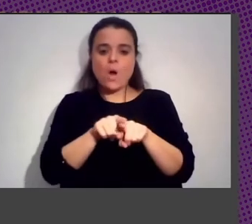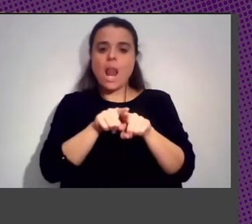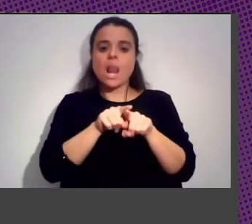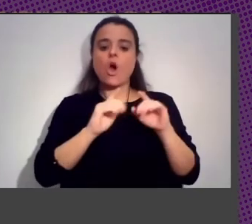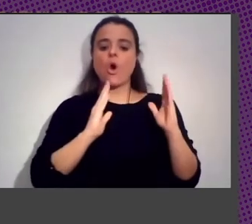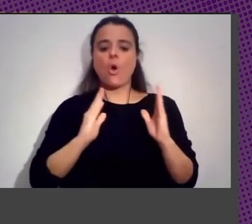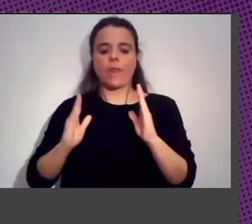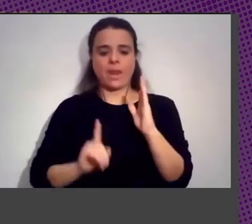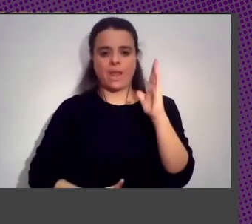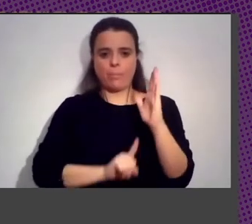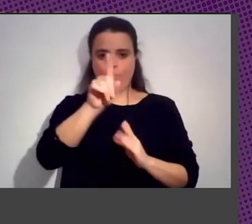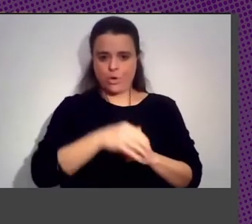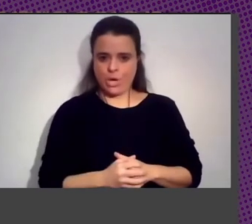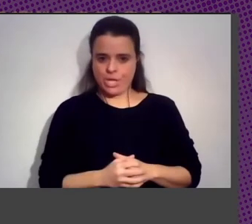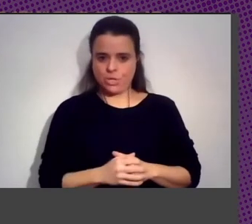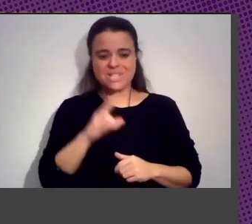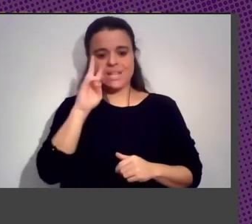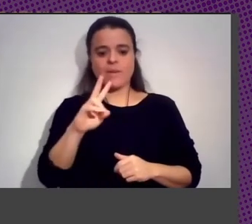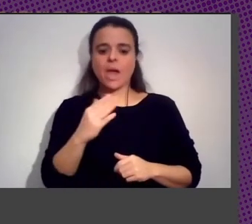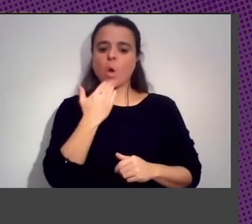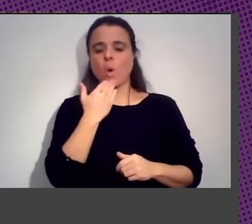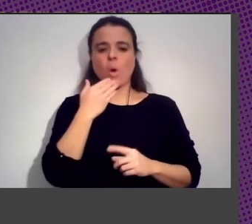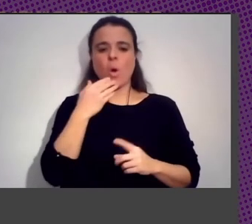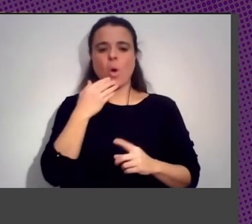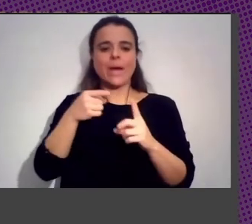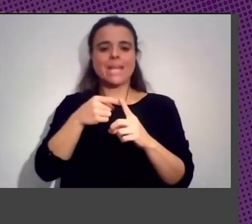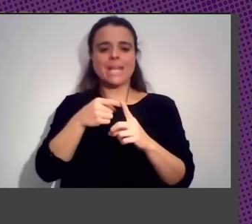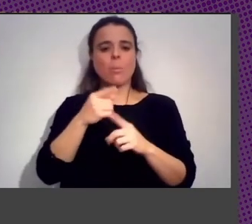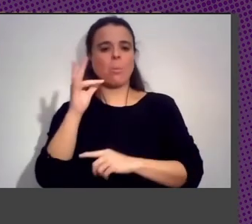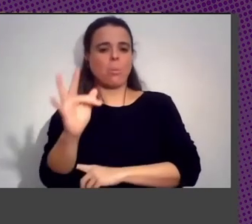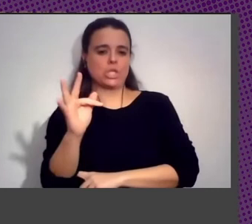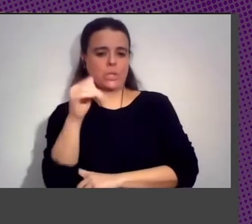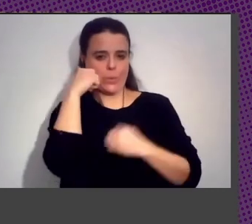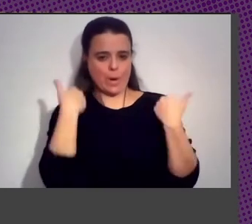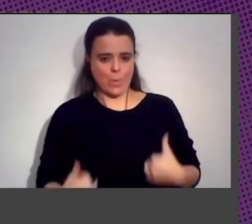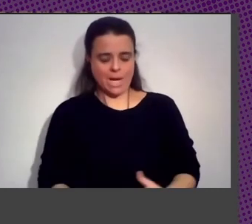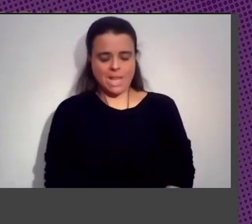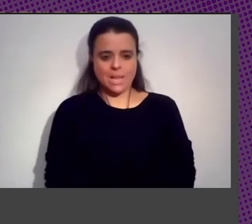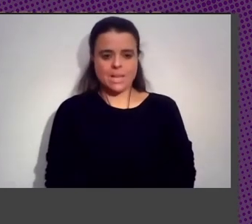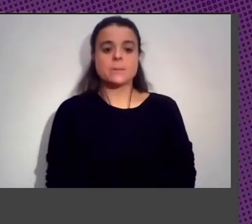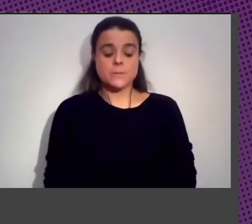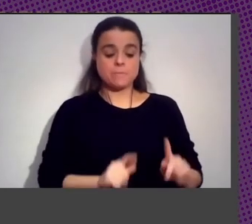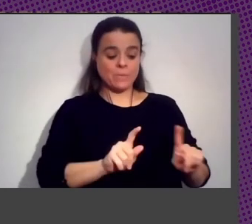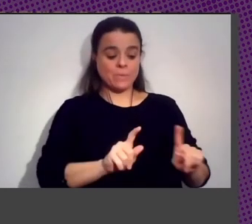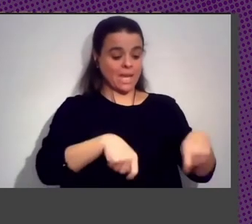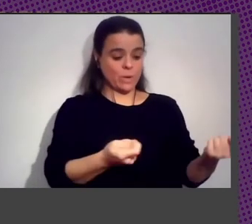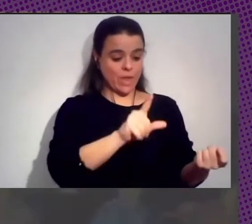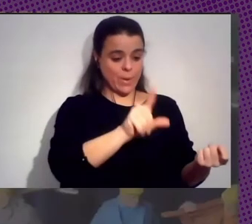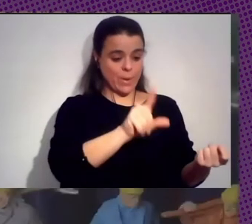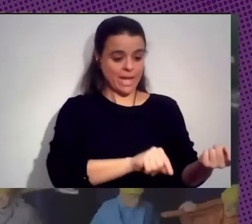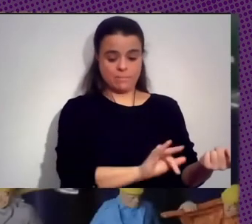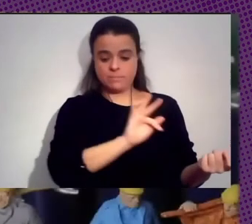Como Algo Que Era Para El Bien De La Humanidad Bueno Pasemos De La Naturaleza Barata A La Mano De Obra